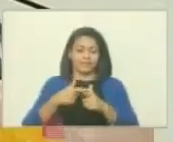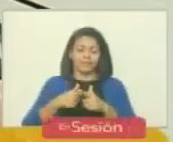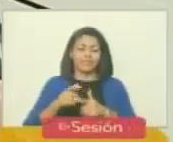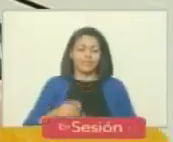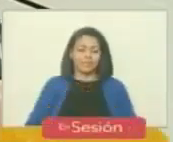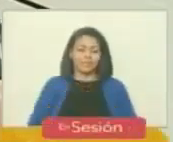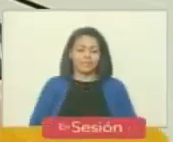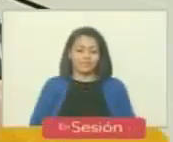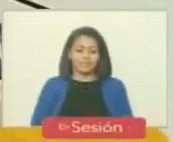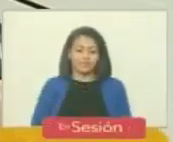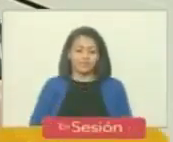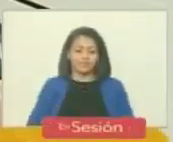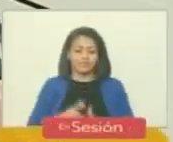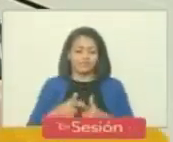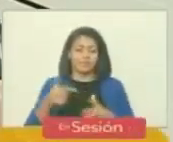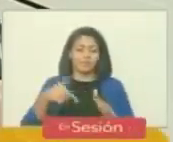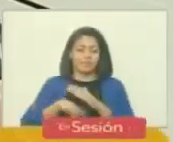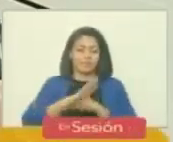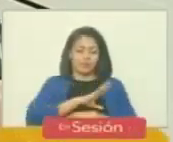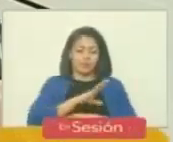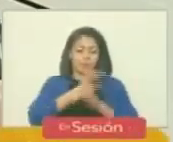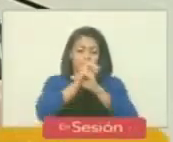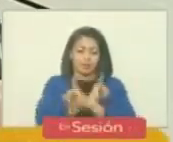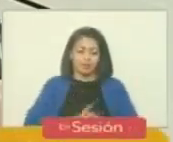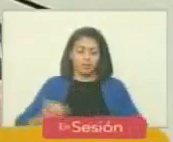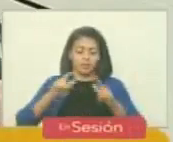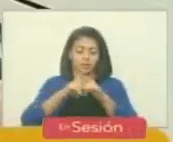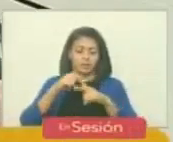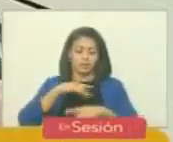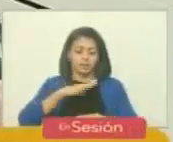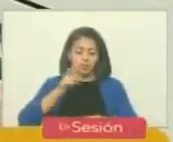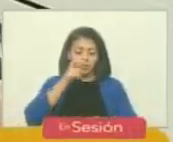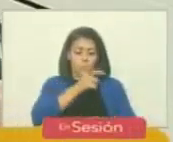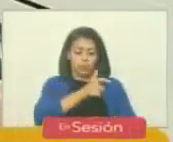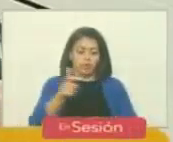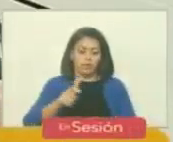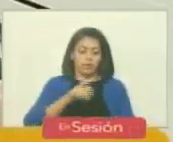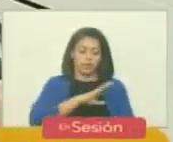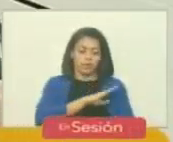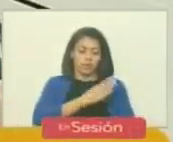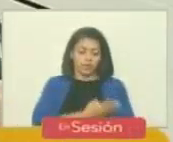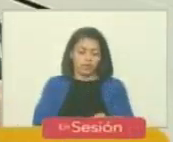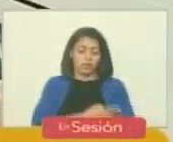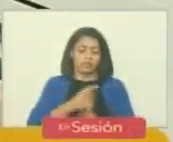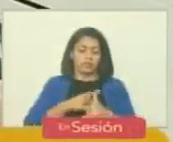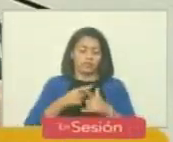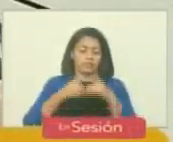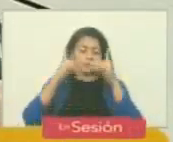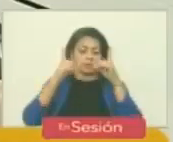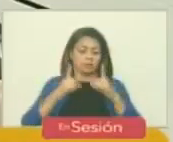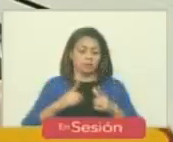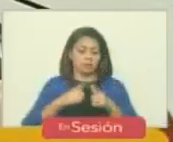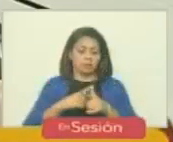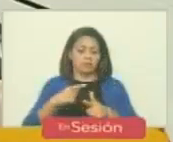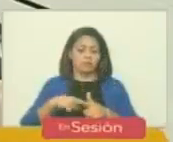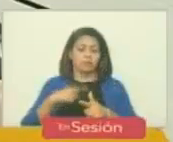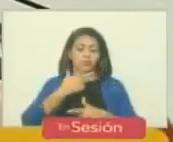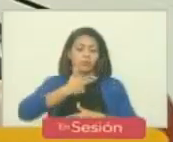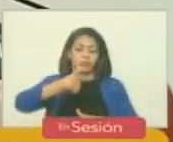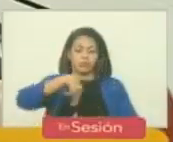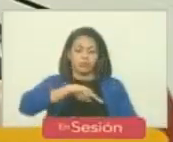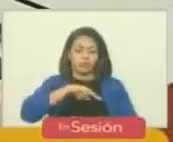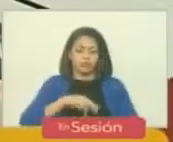un polo de autonomía un polo de plantarse ante los poderosos y decirle acá estamos nosotros